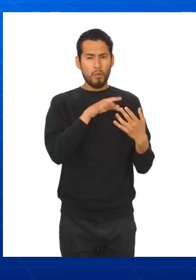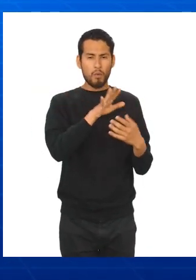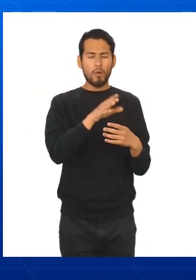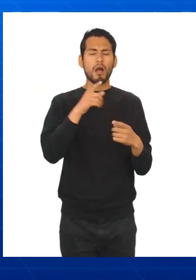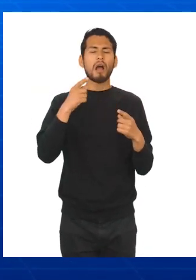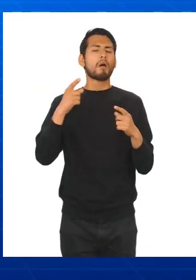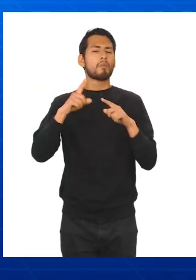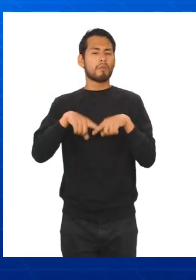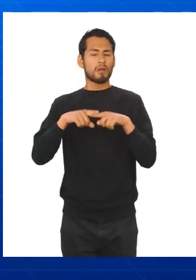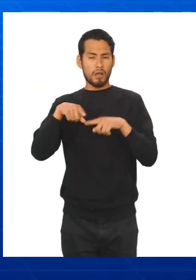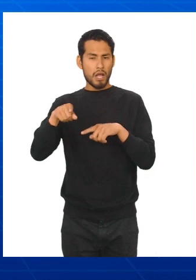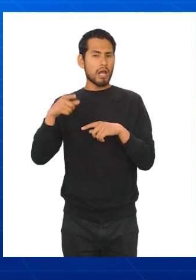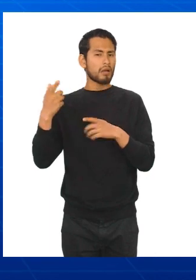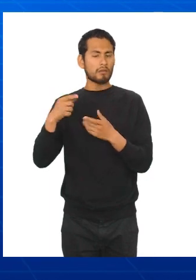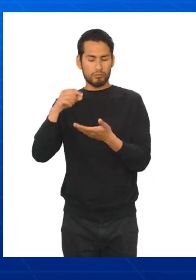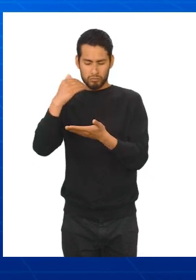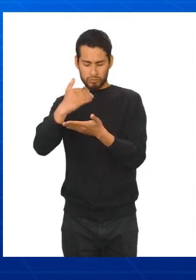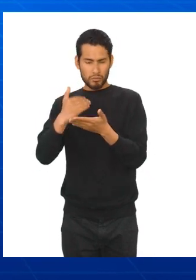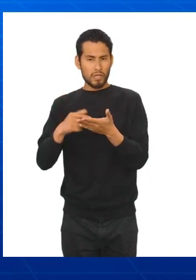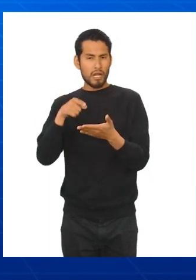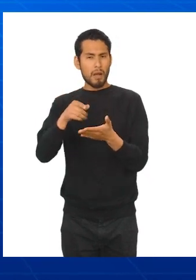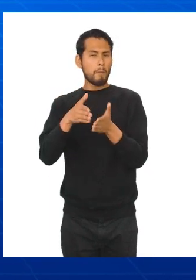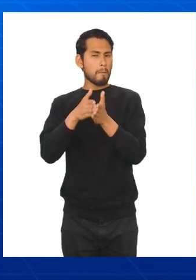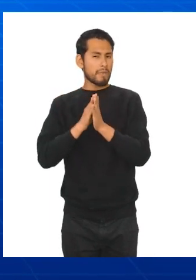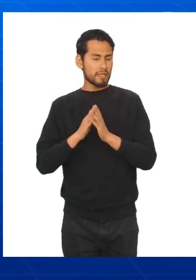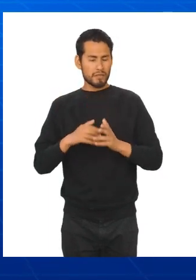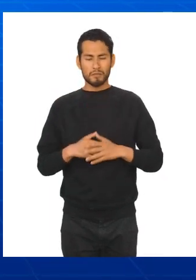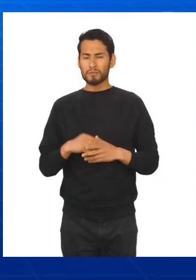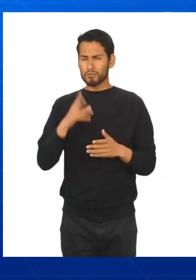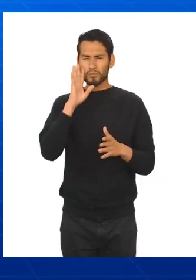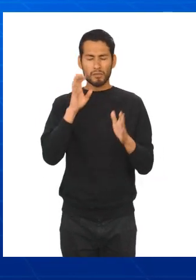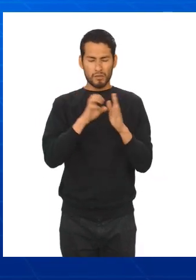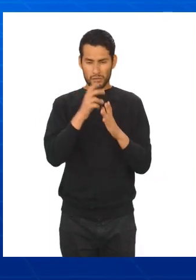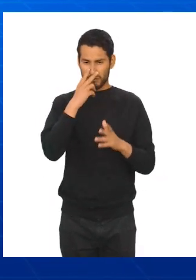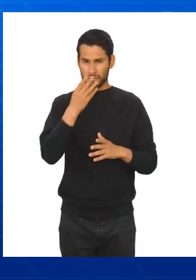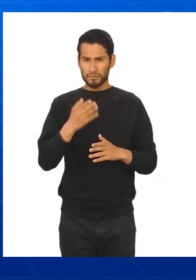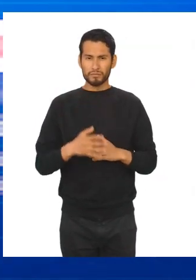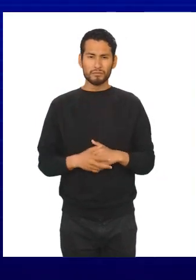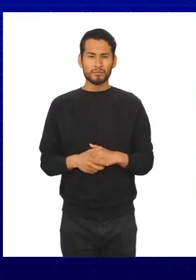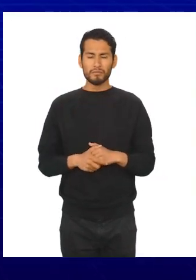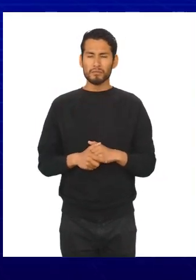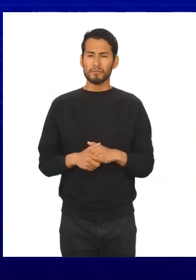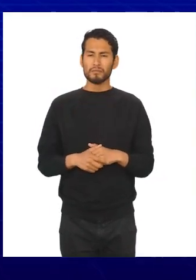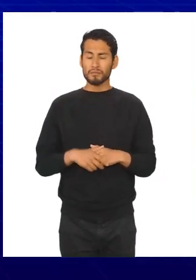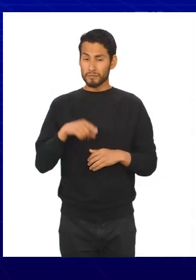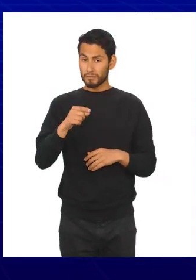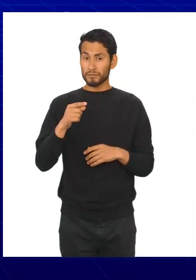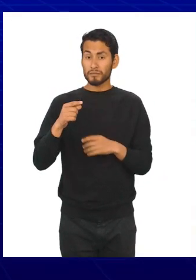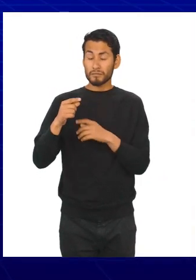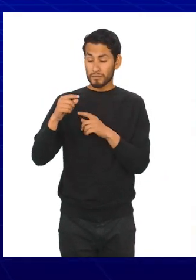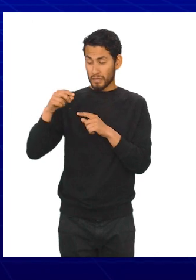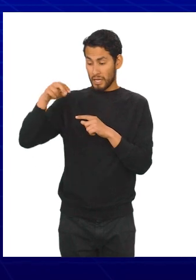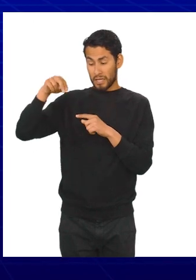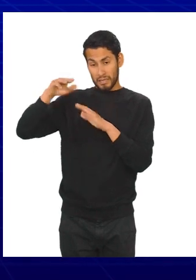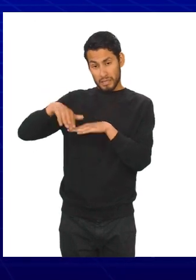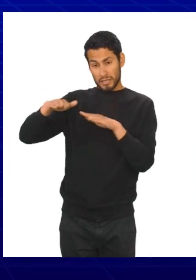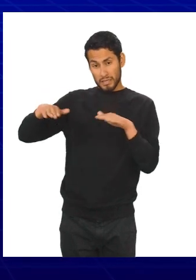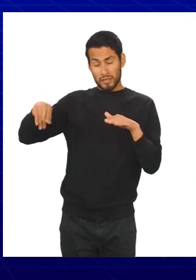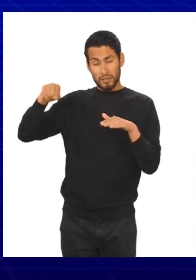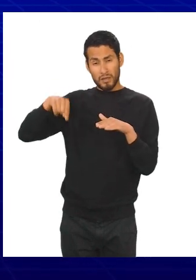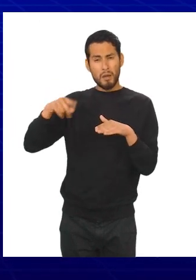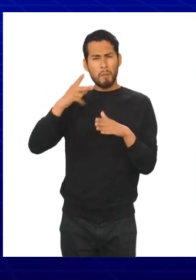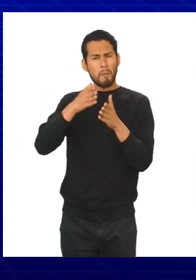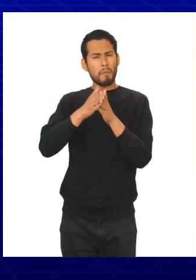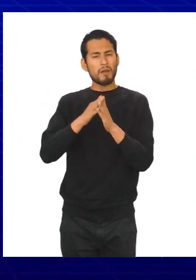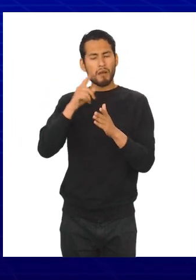lógica, de acuerdo a lo que se nos está pidiendo. Veamos algunos ejemplos. Ok. Se busca determinar el número